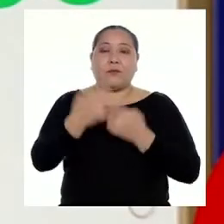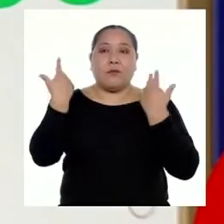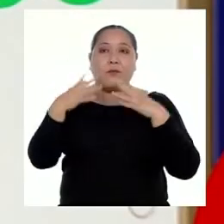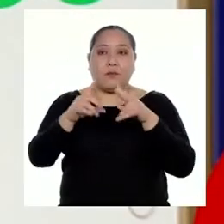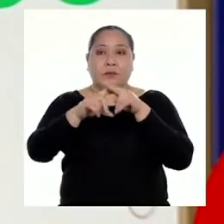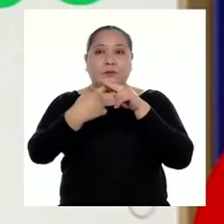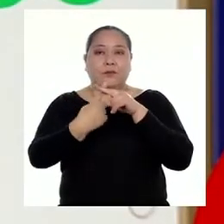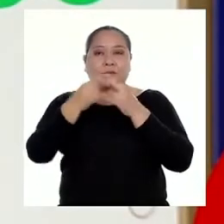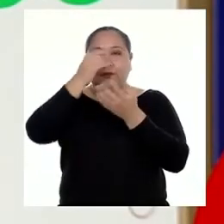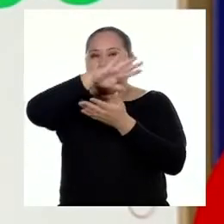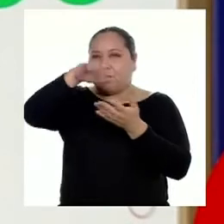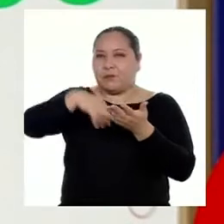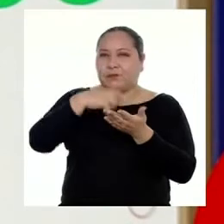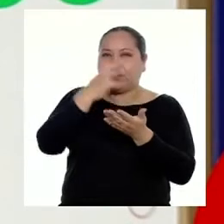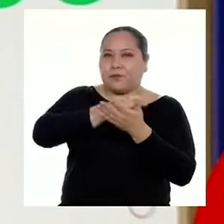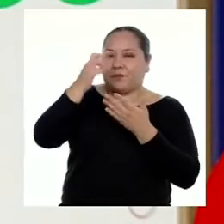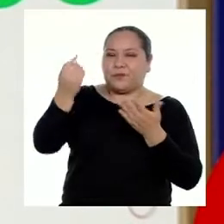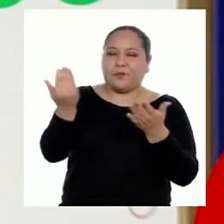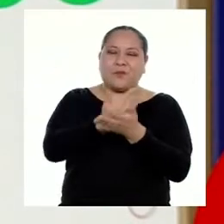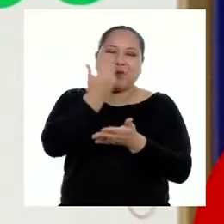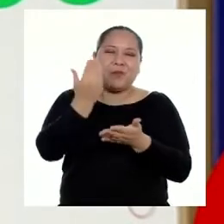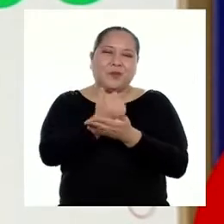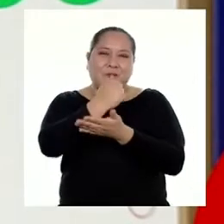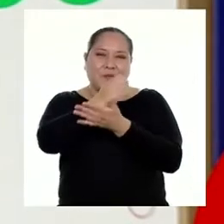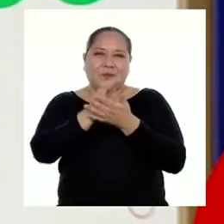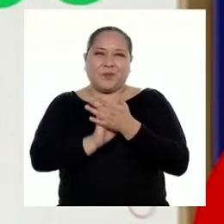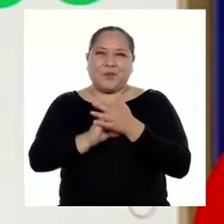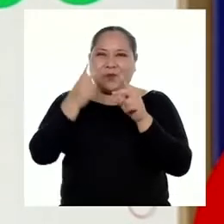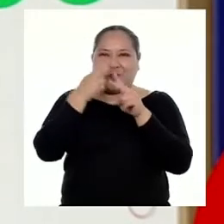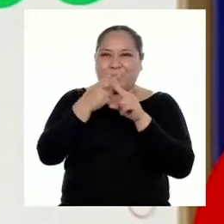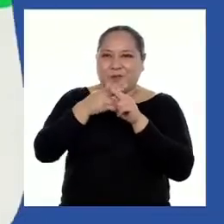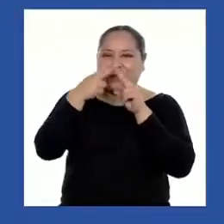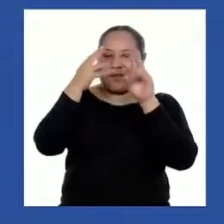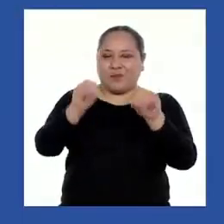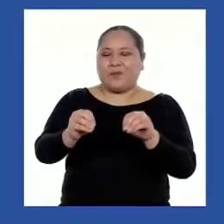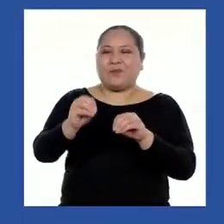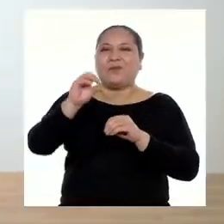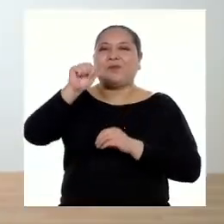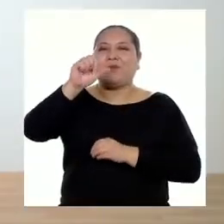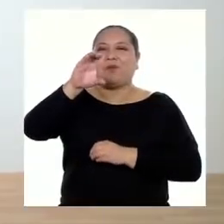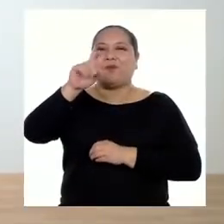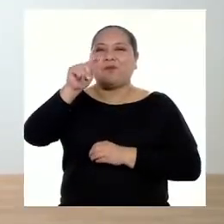empezando todos los programas con un nuevo segmento, llamado Activarte.